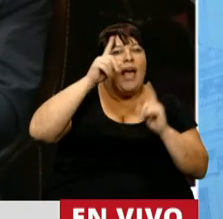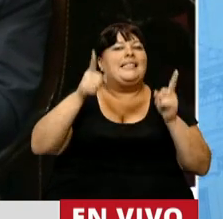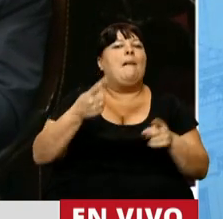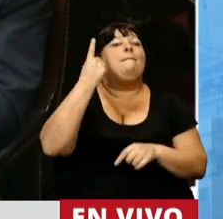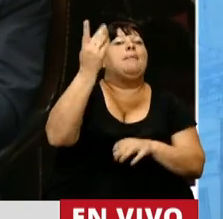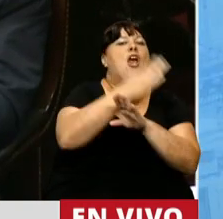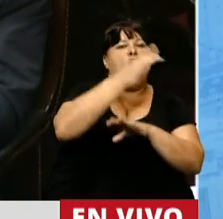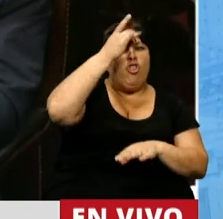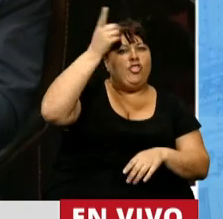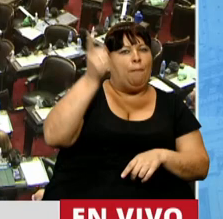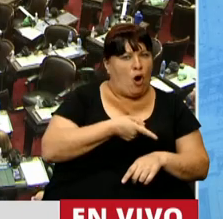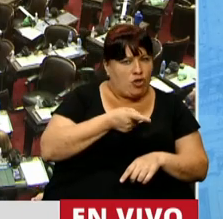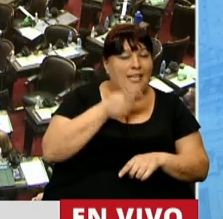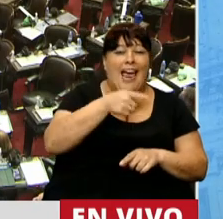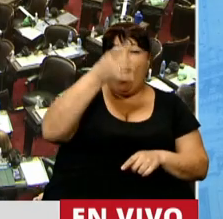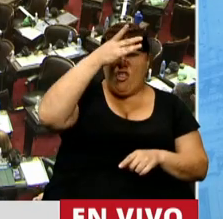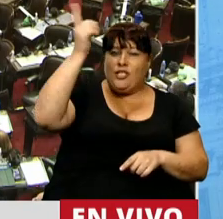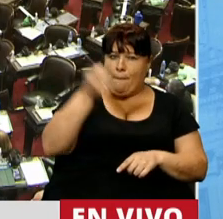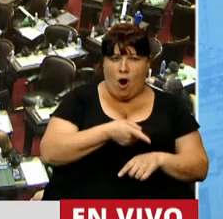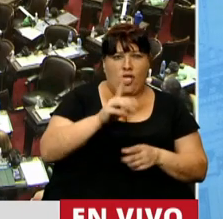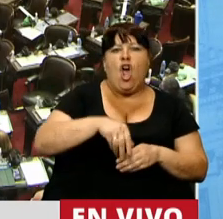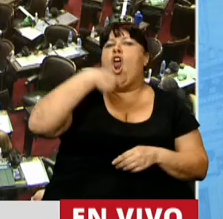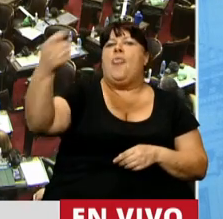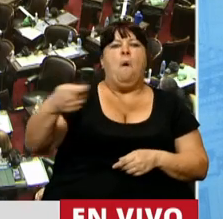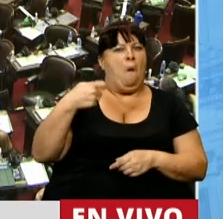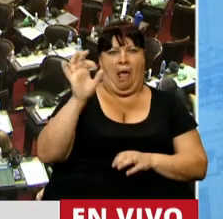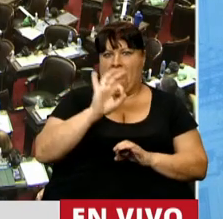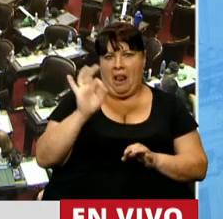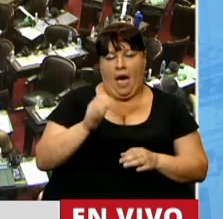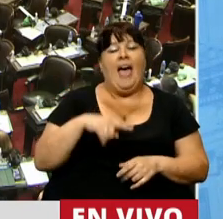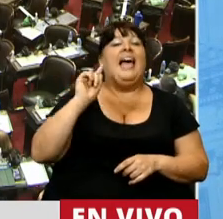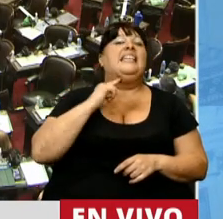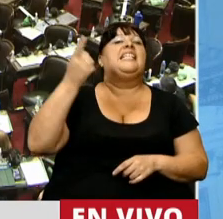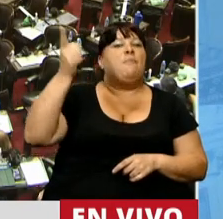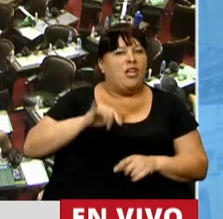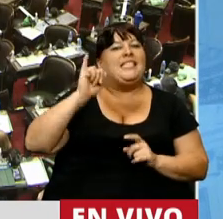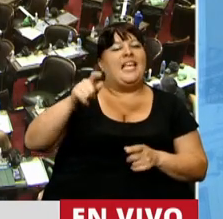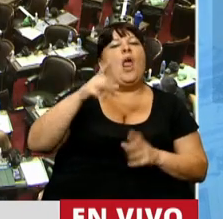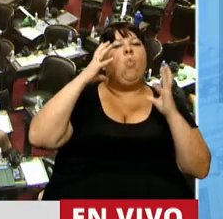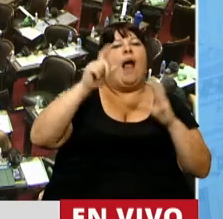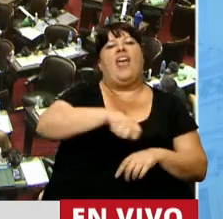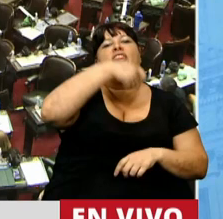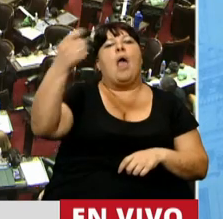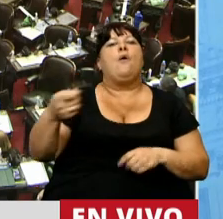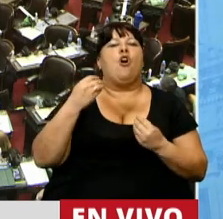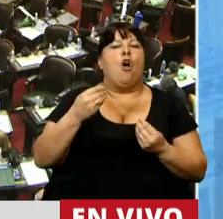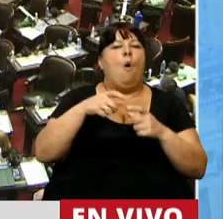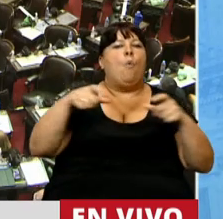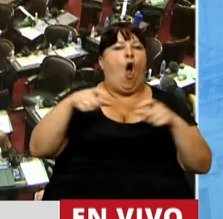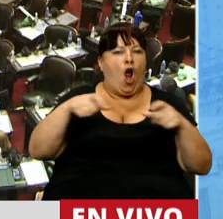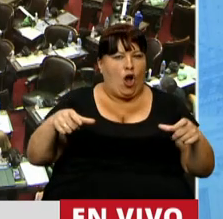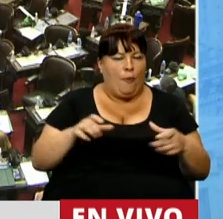el 12%, que ese 12% no se devolvió a los jubilados, y el 13% sí lo devolvió a Dualde a través de bonos.